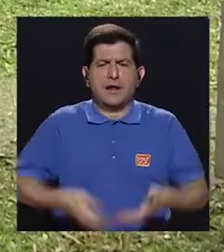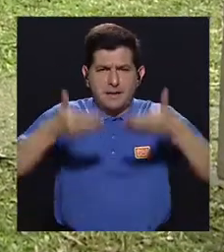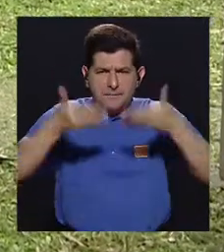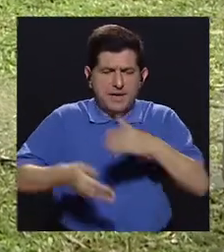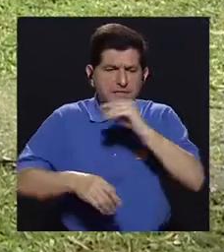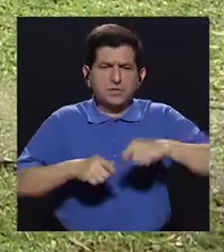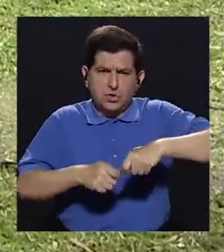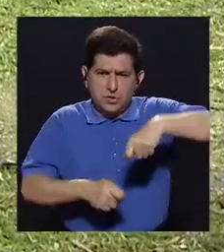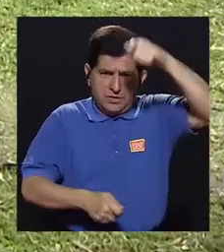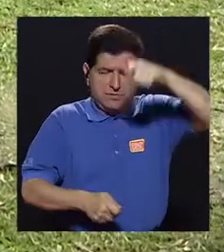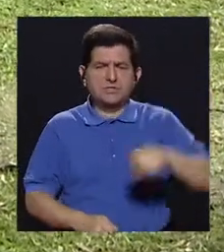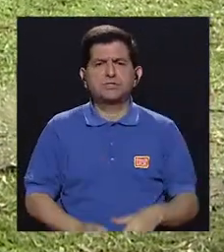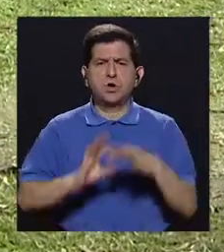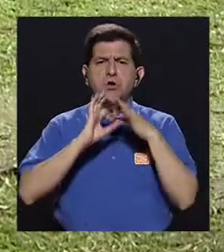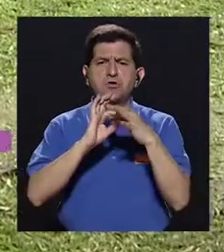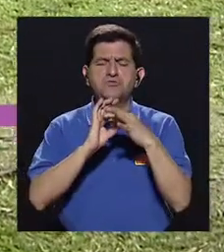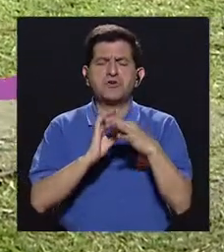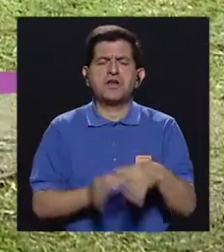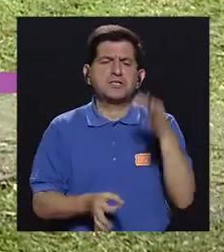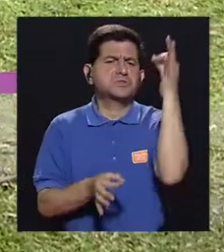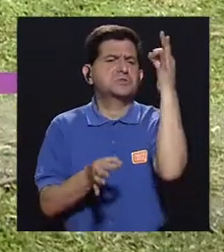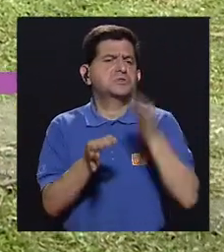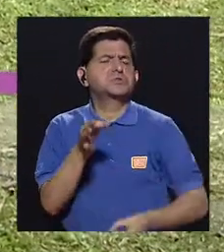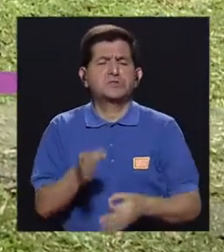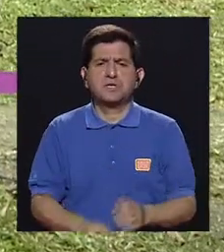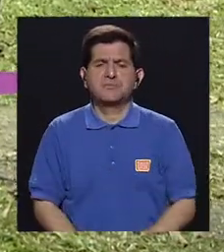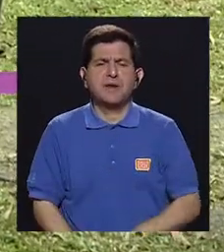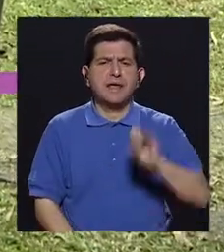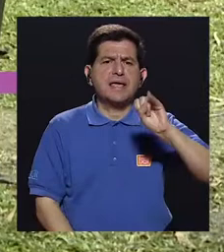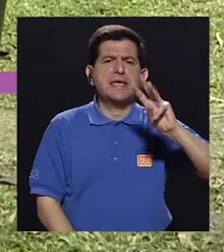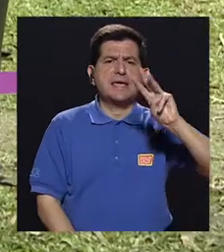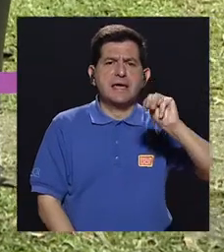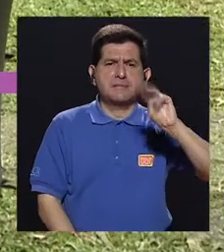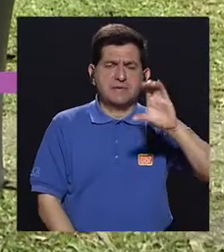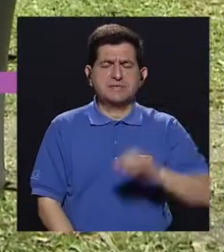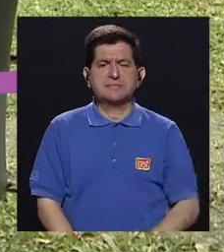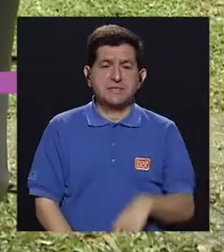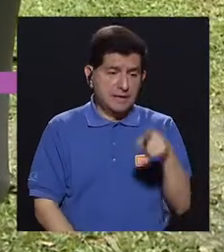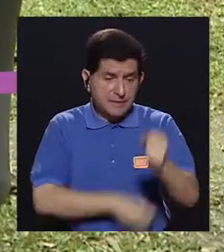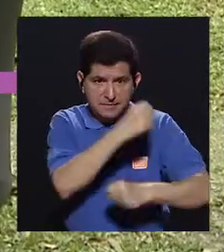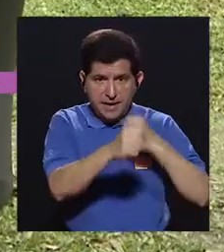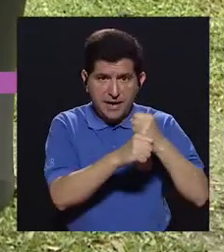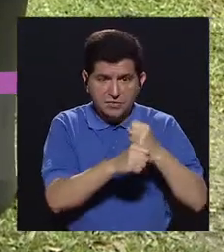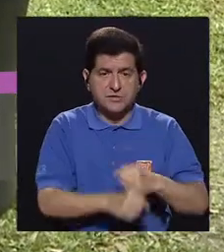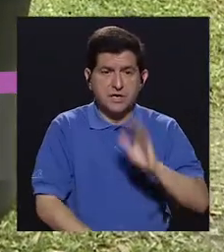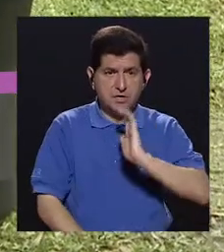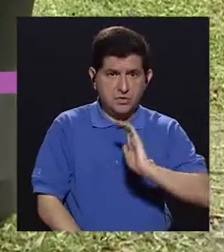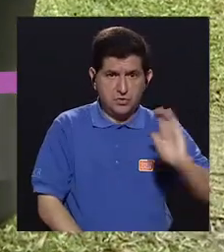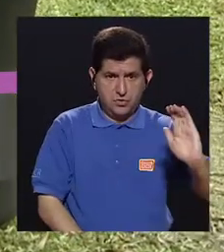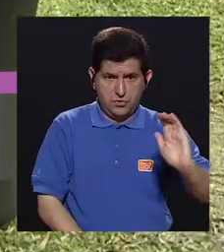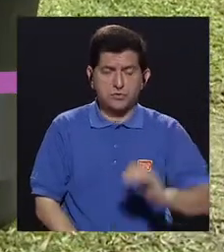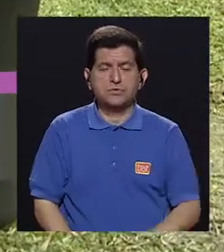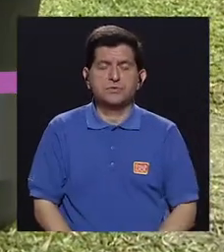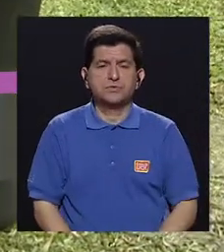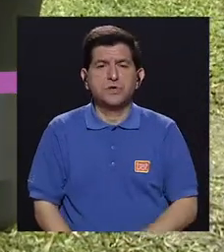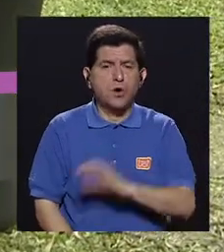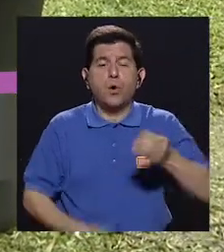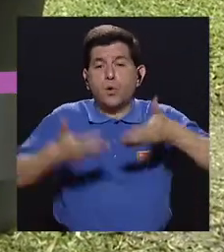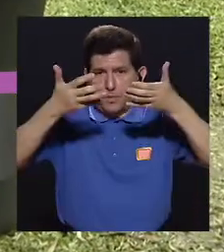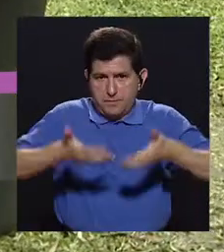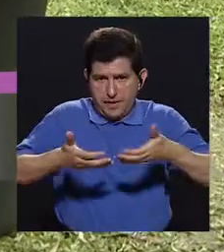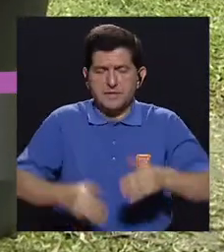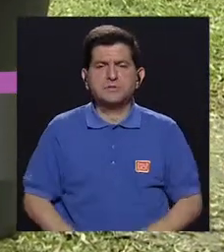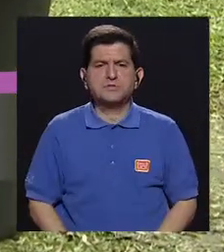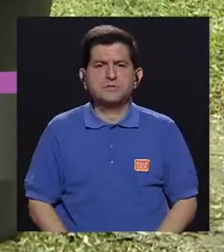talla del niño. Son relaciones muy simples que se harían el IMC para la edad del niño o el peso para la edad del niño.